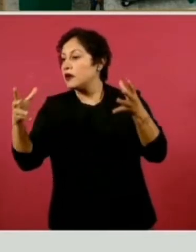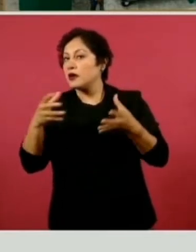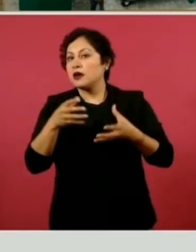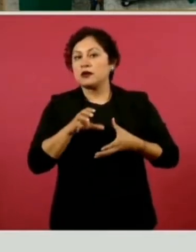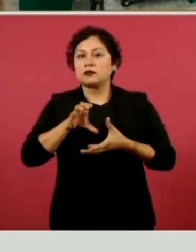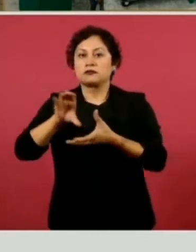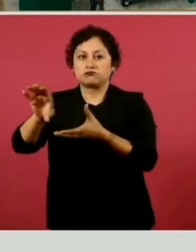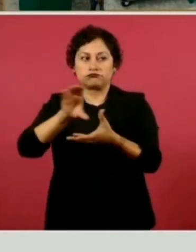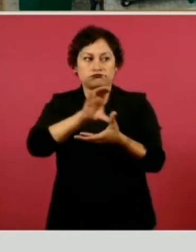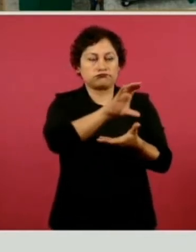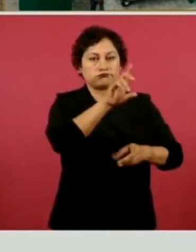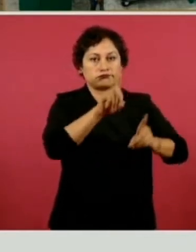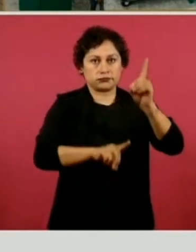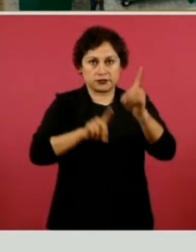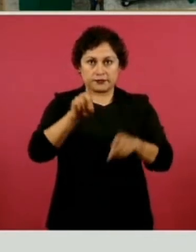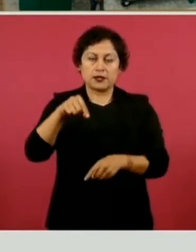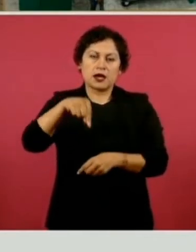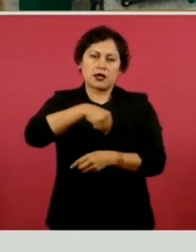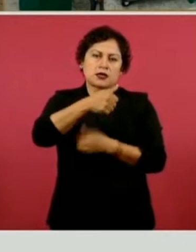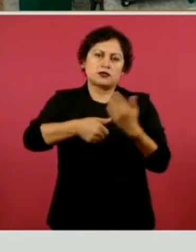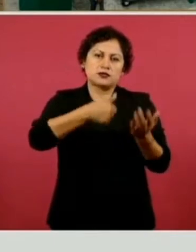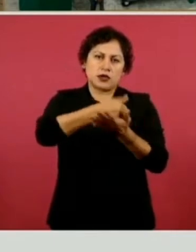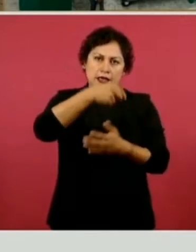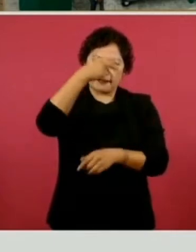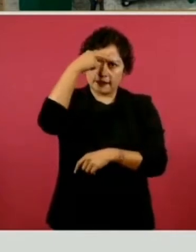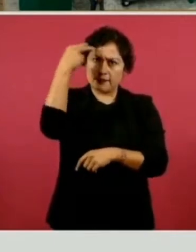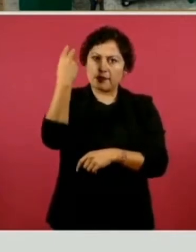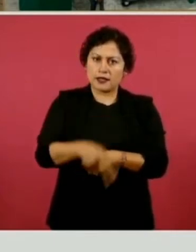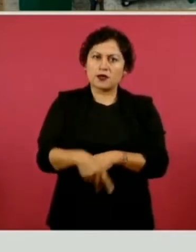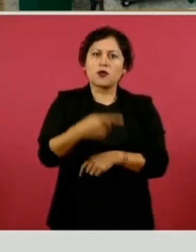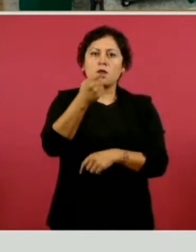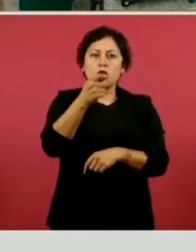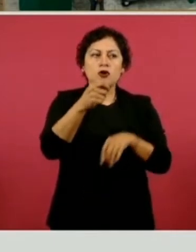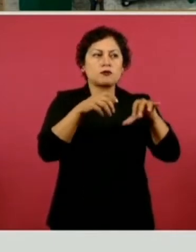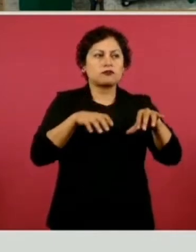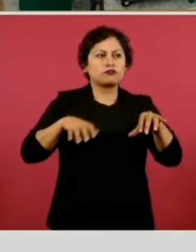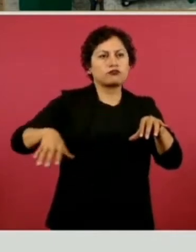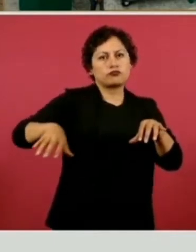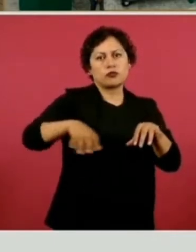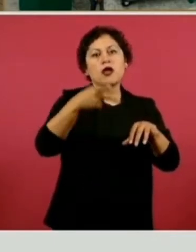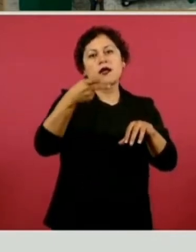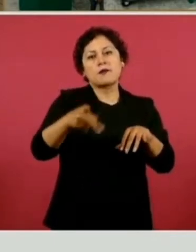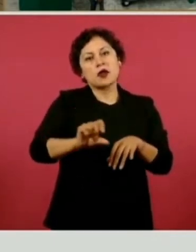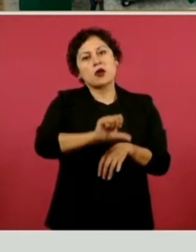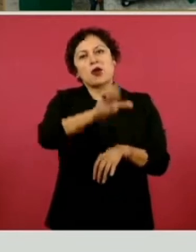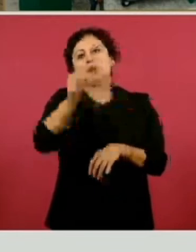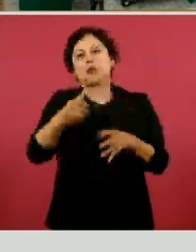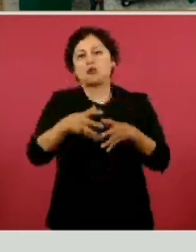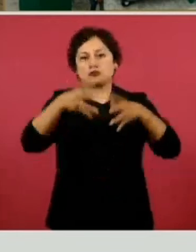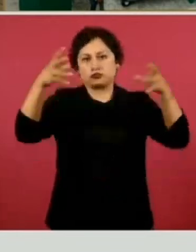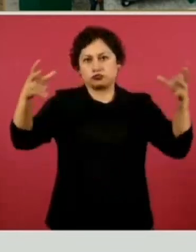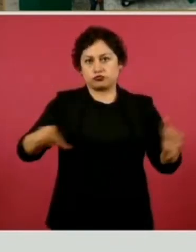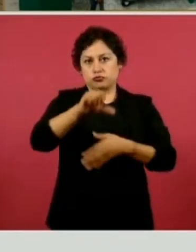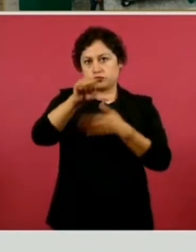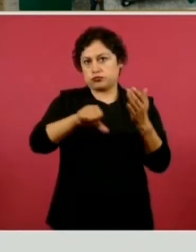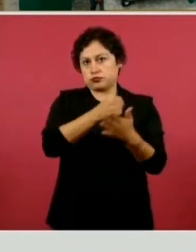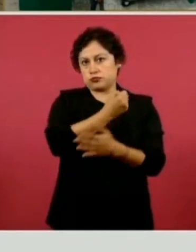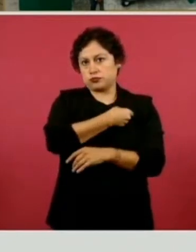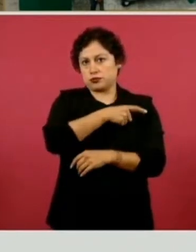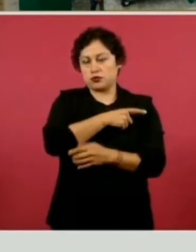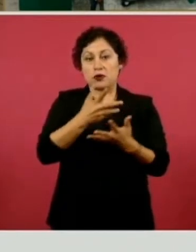bien tiene pocas unidades para el tamaño de su población, tiene unidades muy grandes, centros de salud con servicios ampliados. Por ejemplo, este de